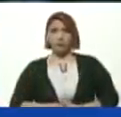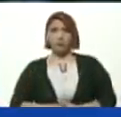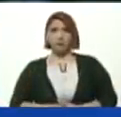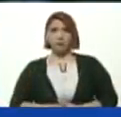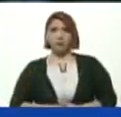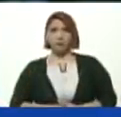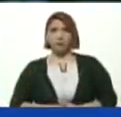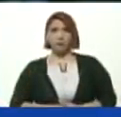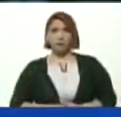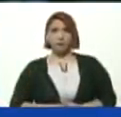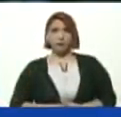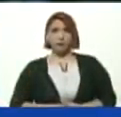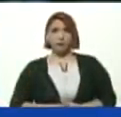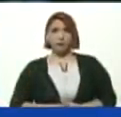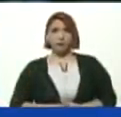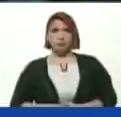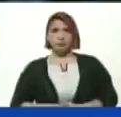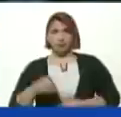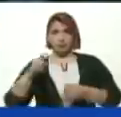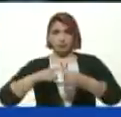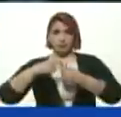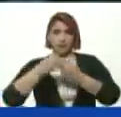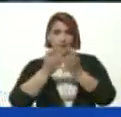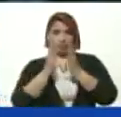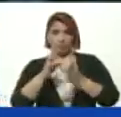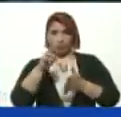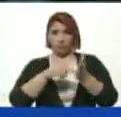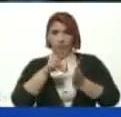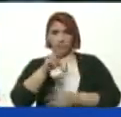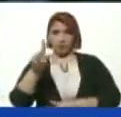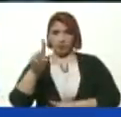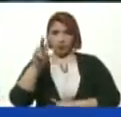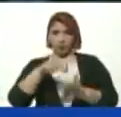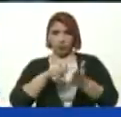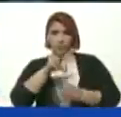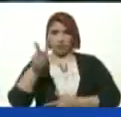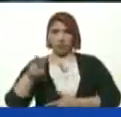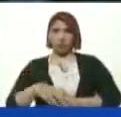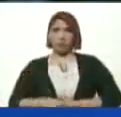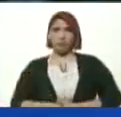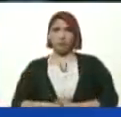En la matrícula Escolar 2021-2022